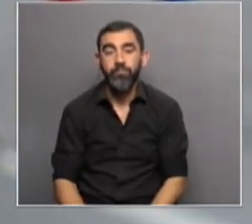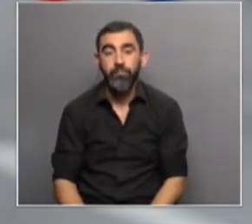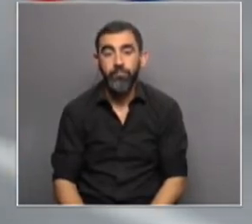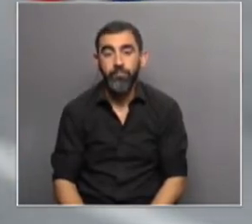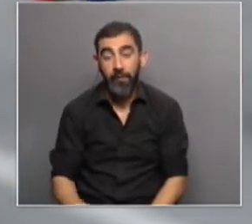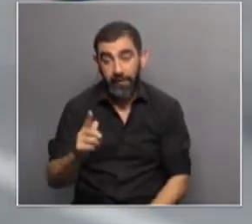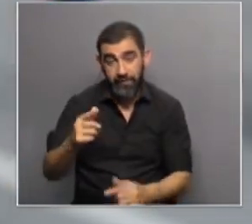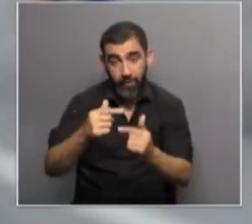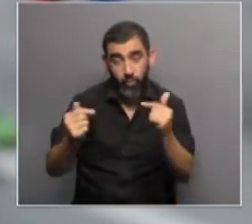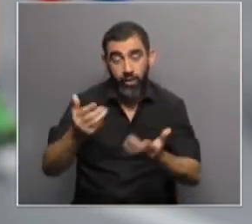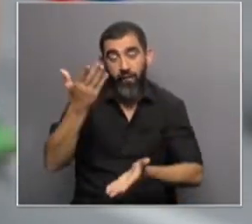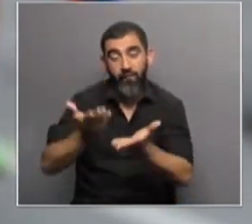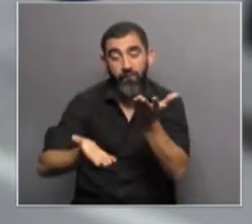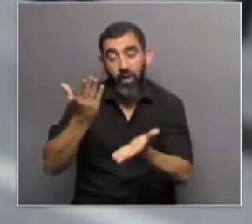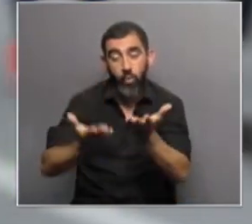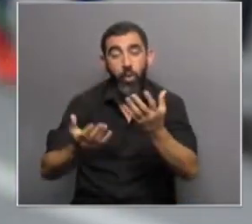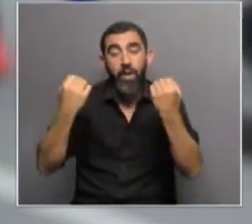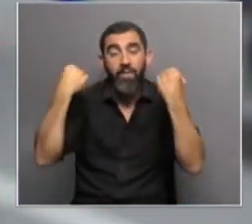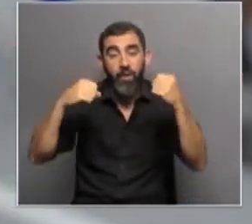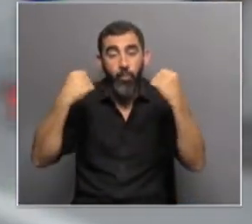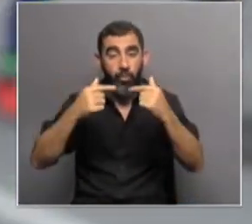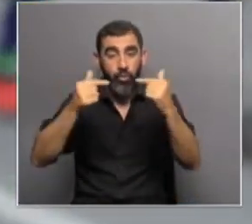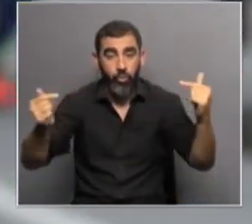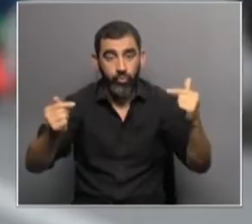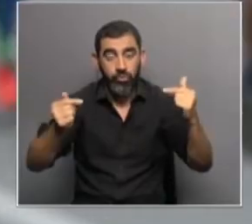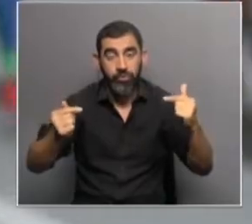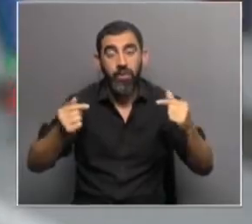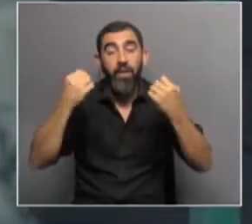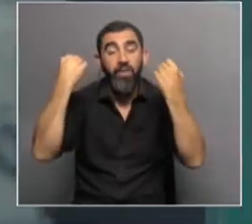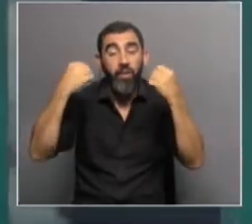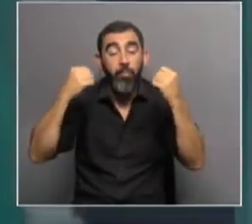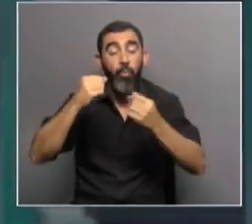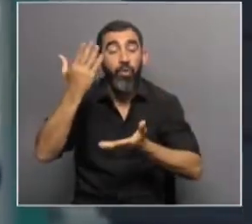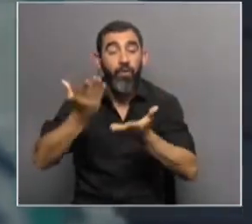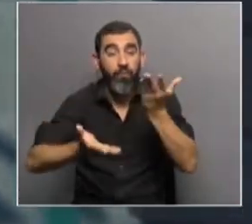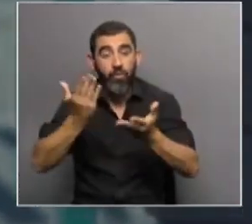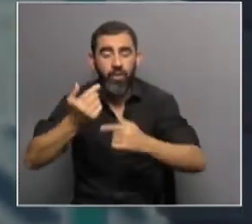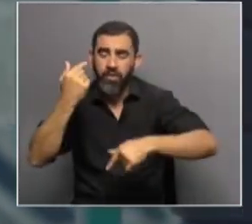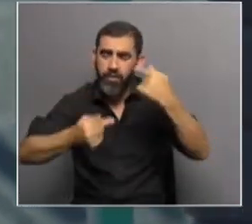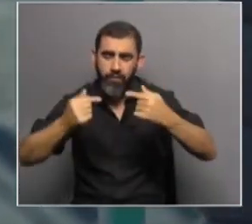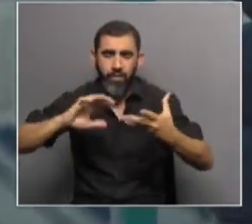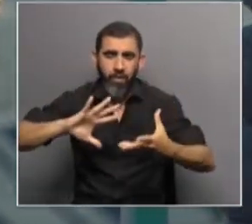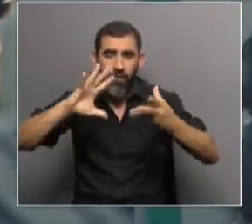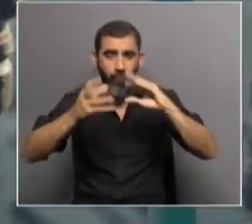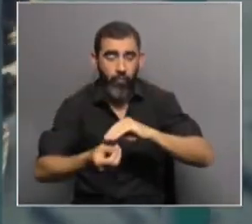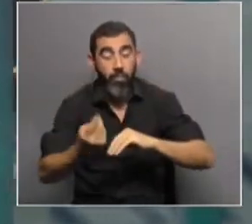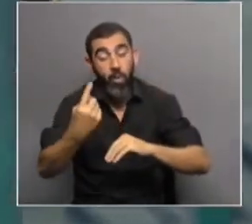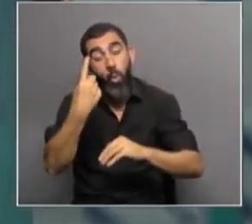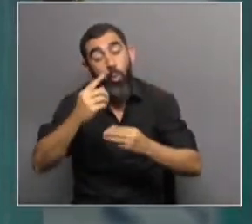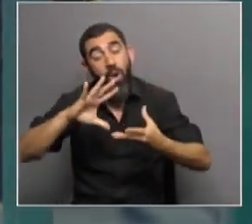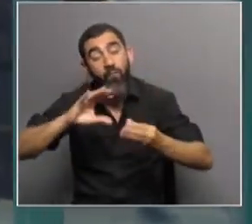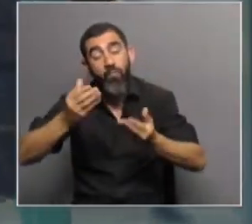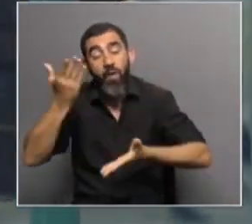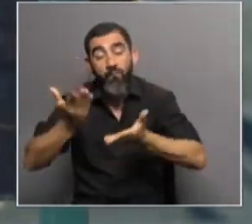Ese instrumento evalúa el burnout en el deporte, ¿sí? el burnout en el deporte se puede evaluar de varias maneras, pero hay una que